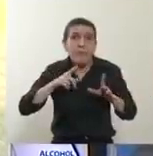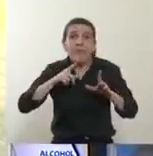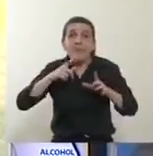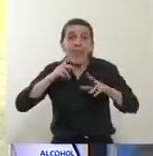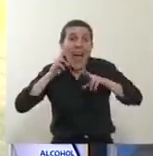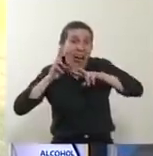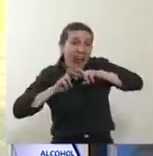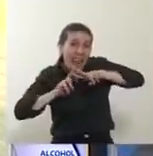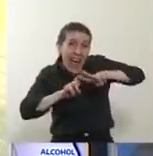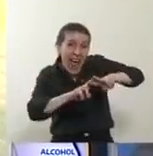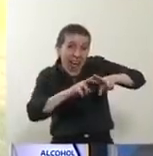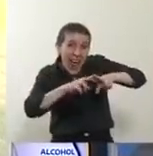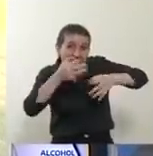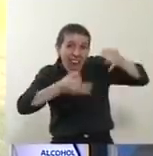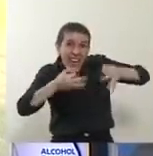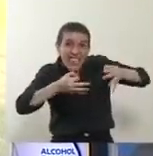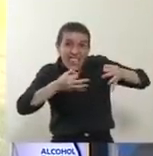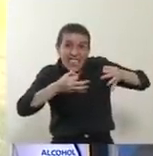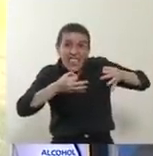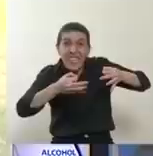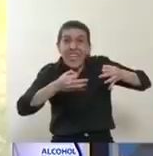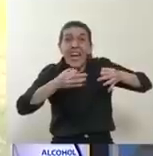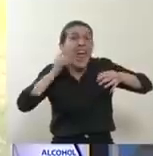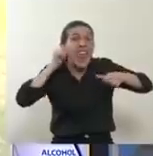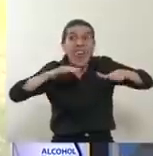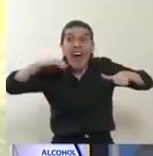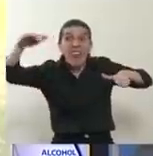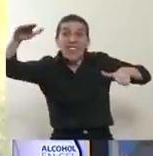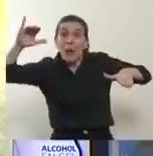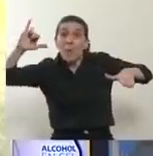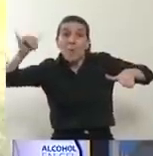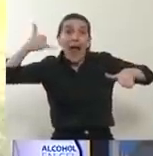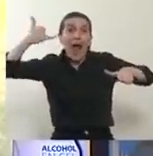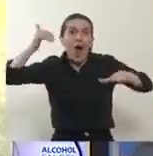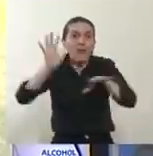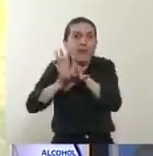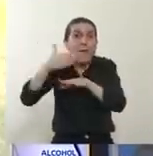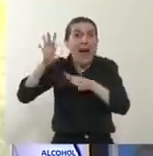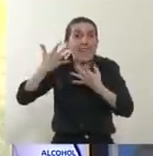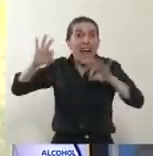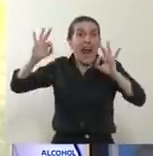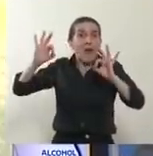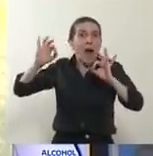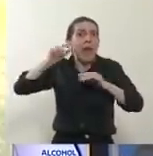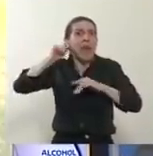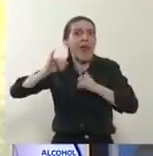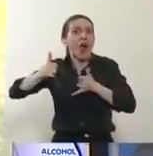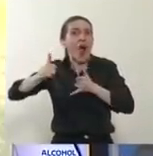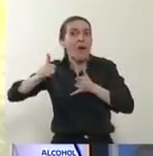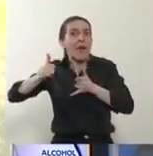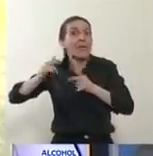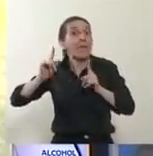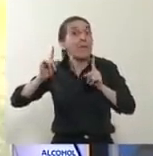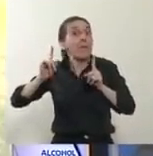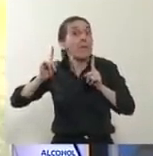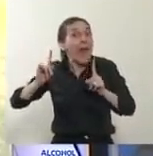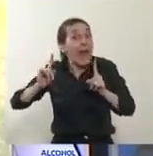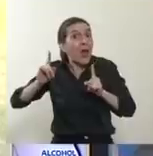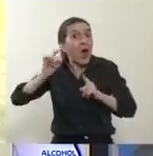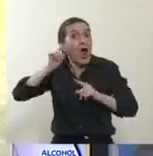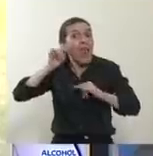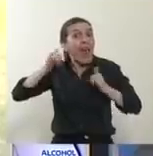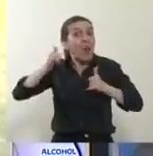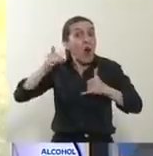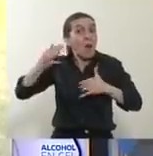que son los que mejor sobrellevan la enfermedad. Pero los jóvenes contagian, ¿eh? Y cuando contagian a